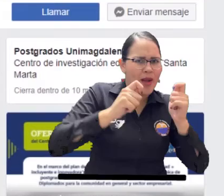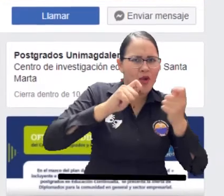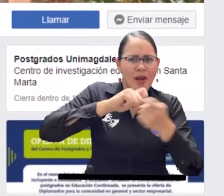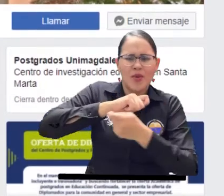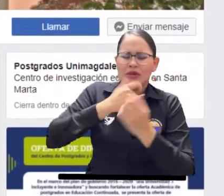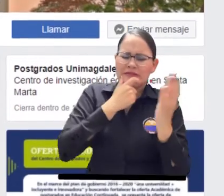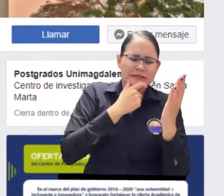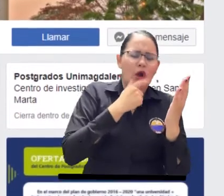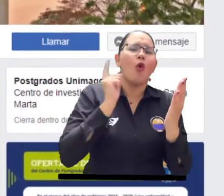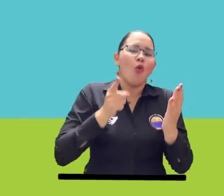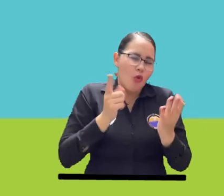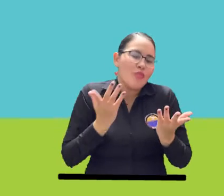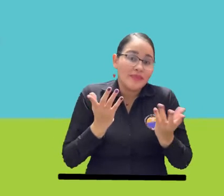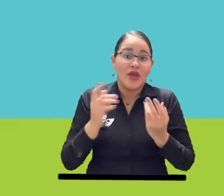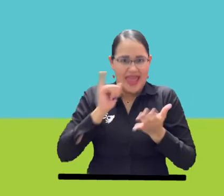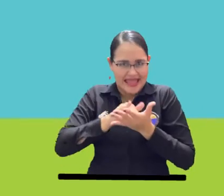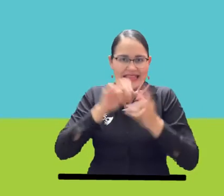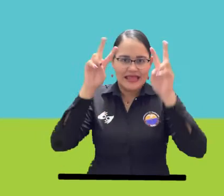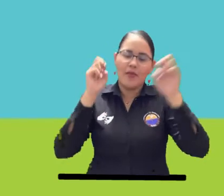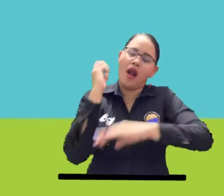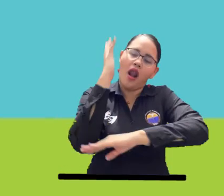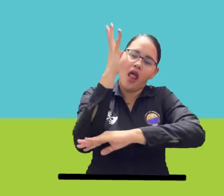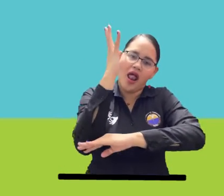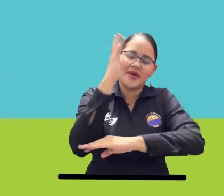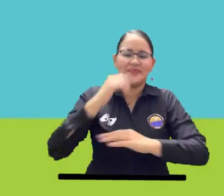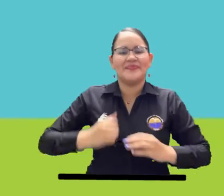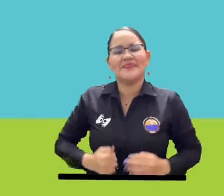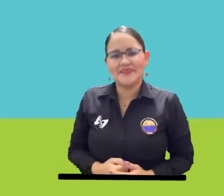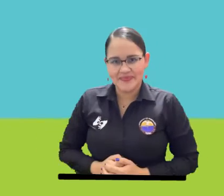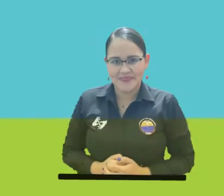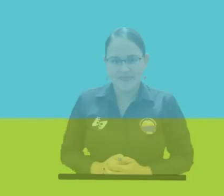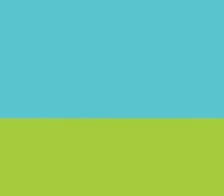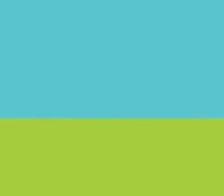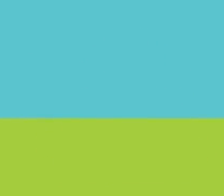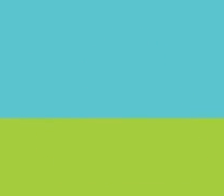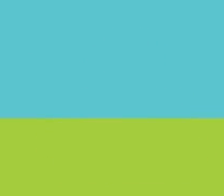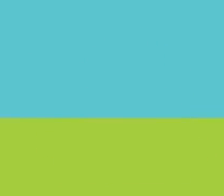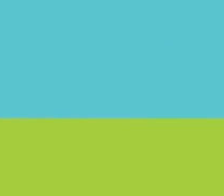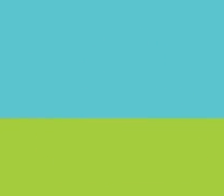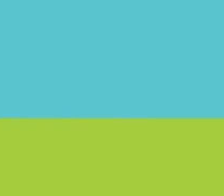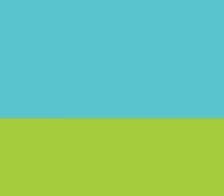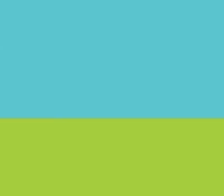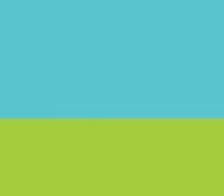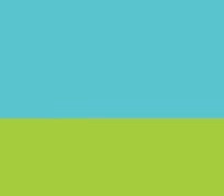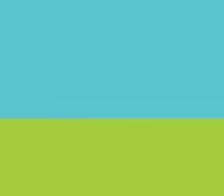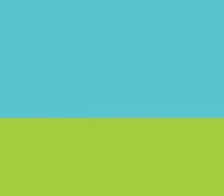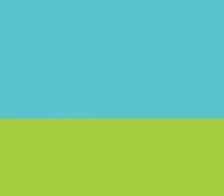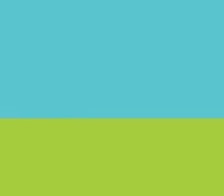desde diferentes aspectos universidad del magdalena más incluyente e innovadora